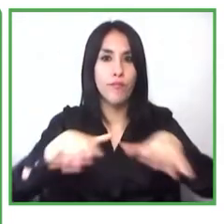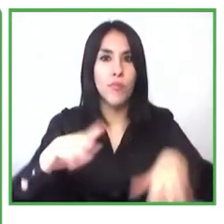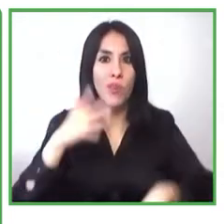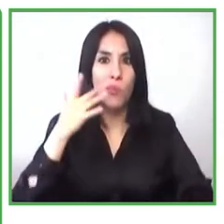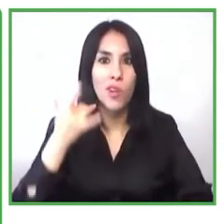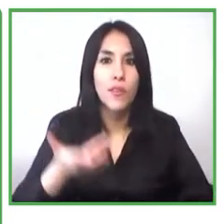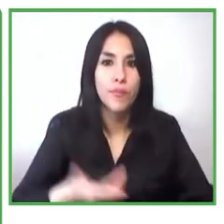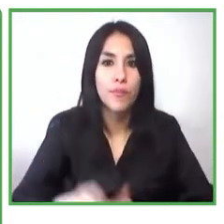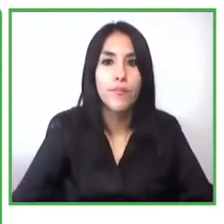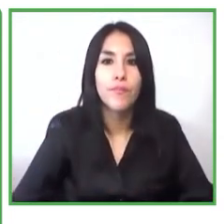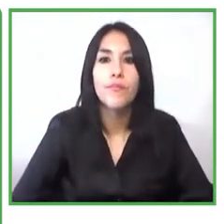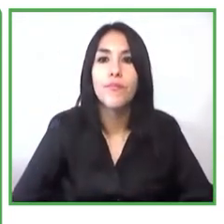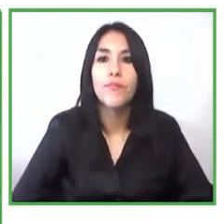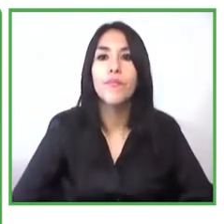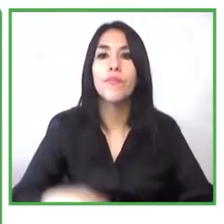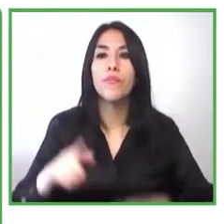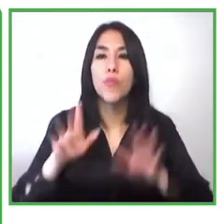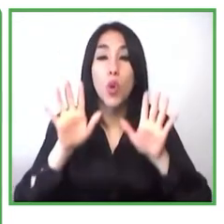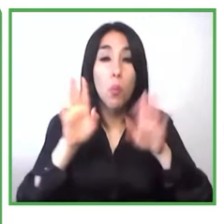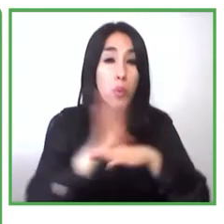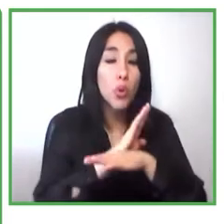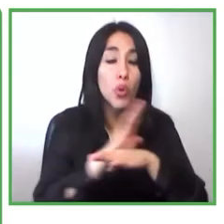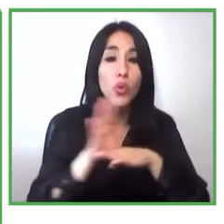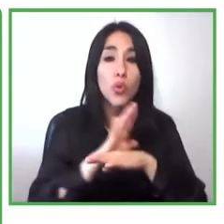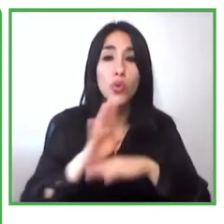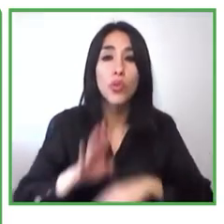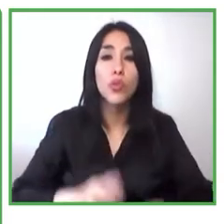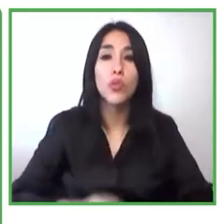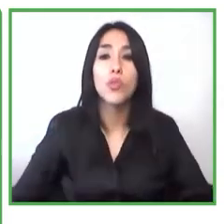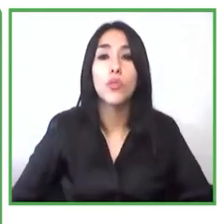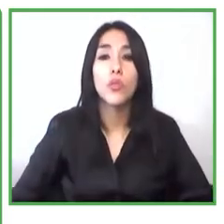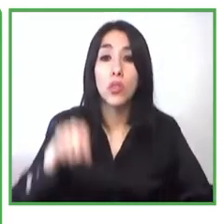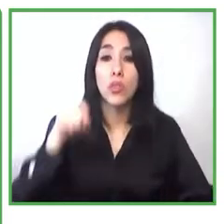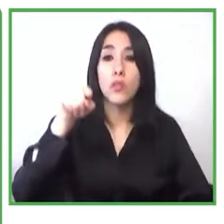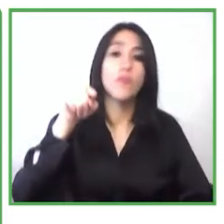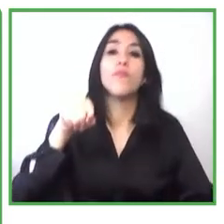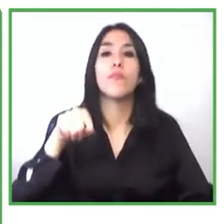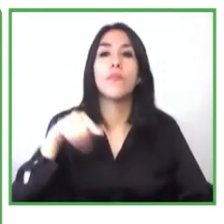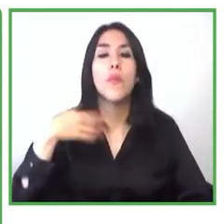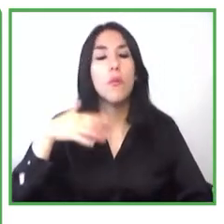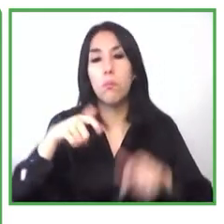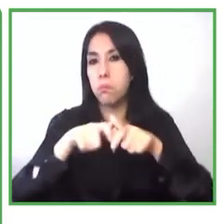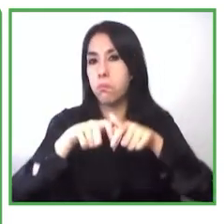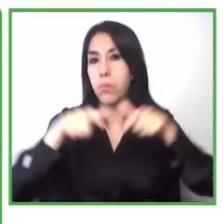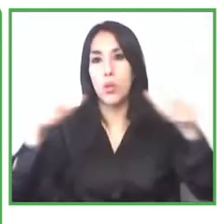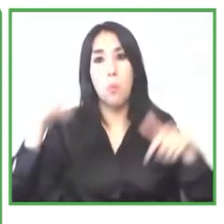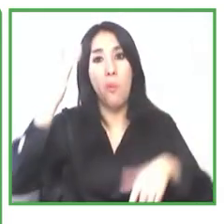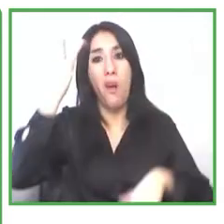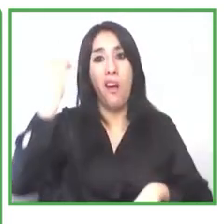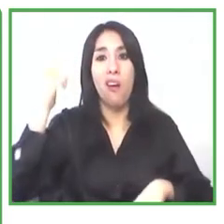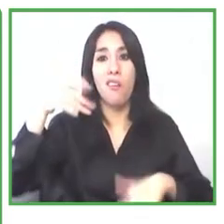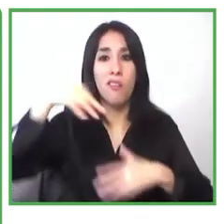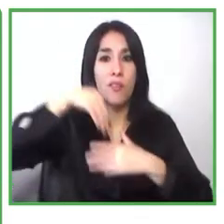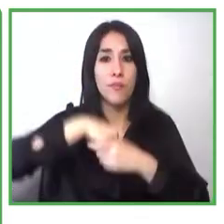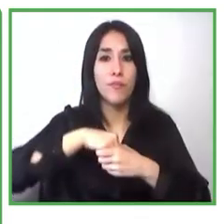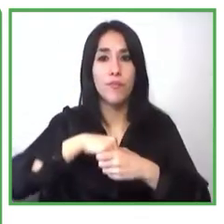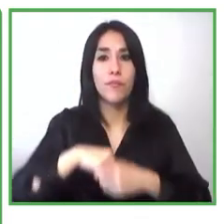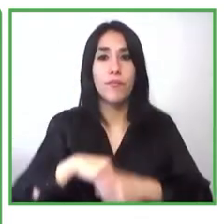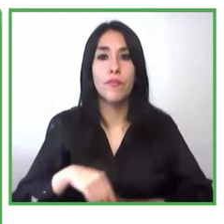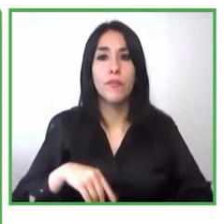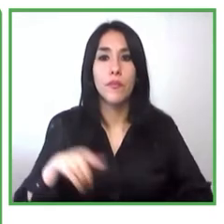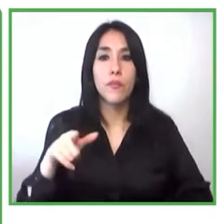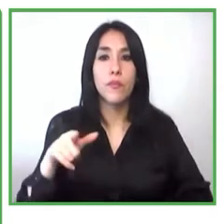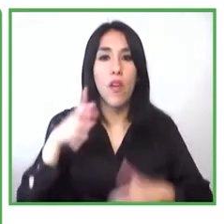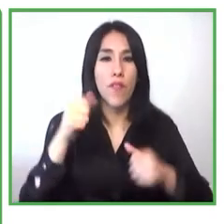alguno de los sectores que crecieron bastante porque ella dentro de su portafolio de servicios y de productos tenía por ejemplo venta de alcohol